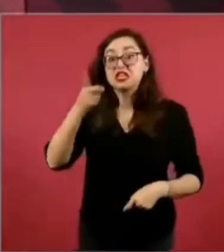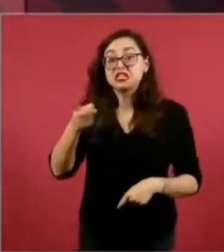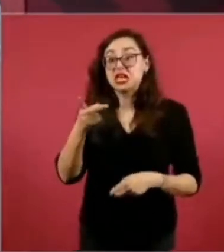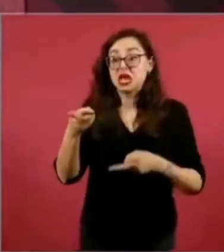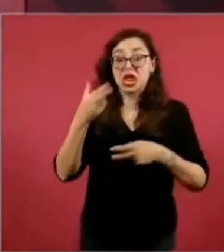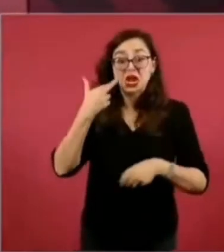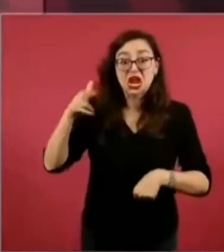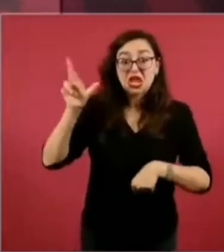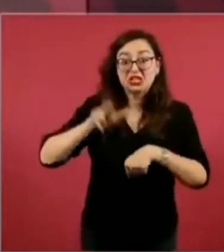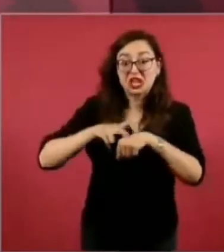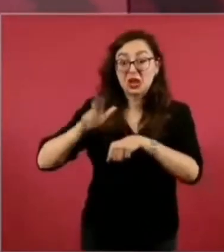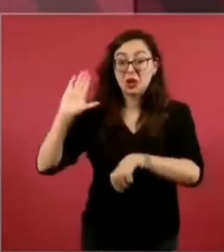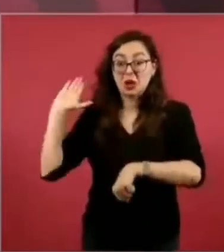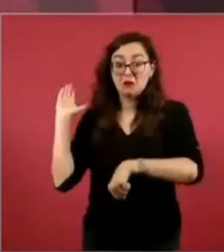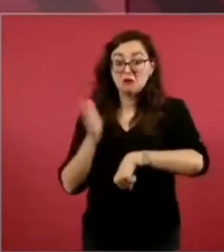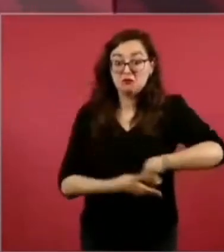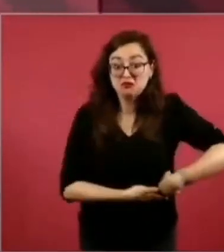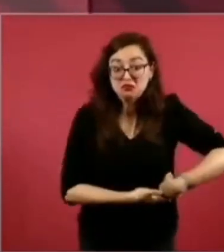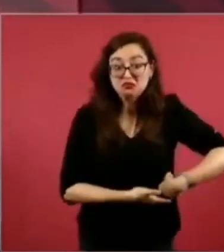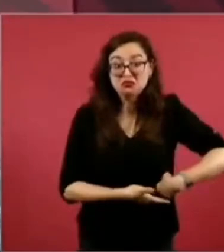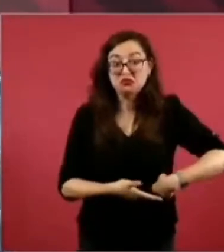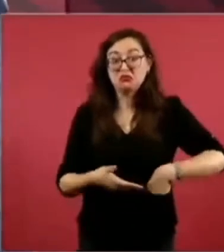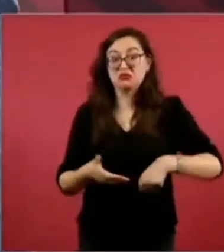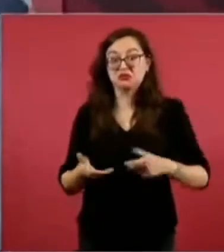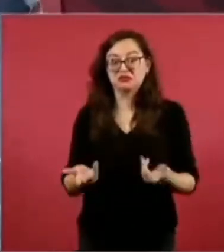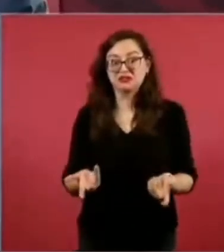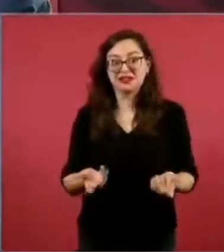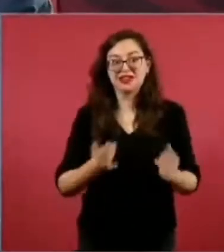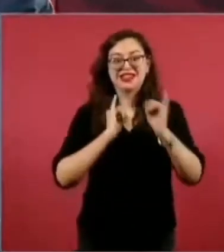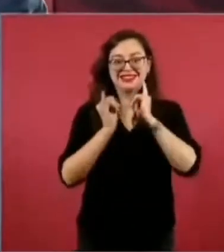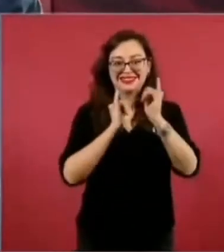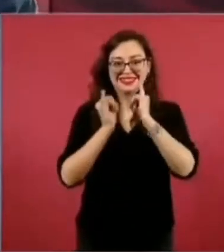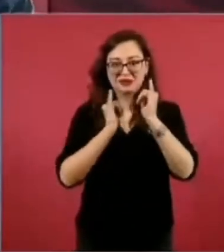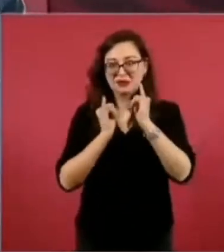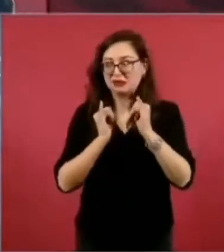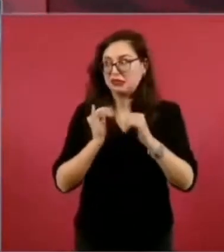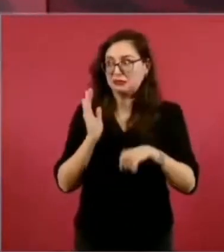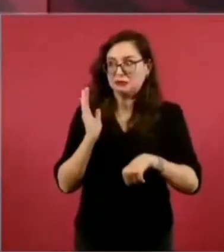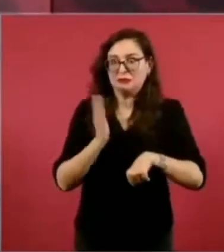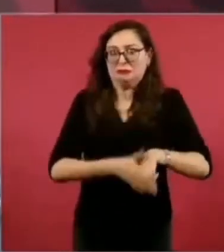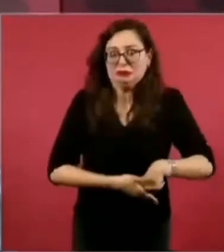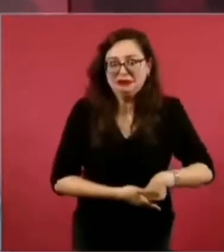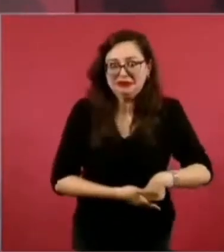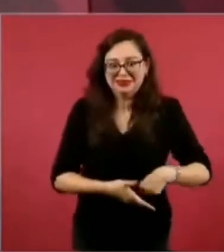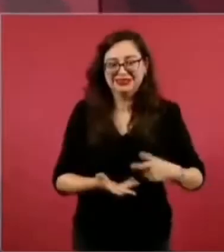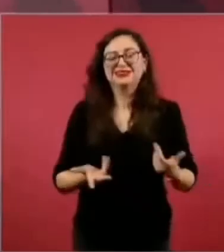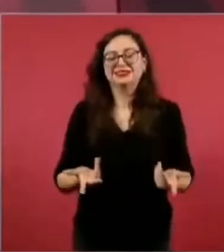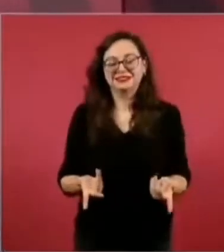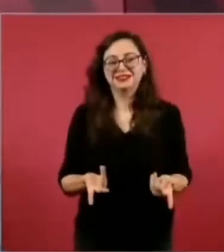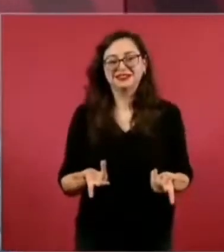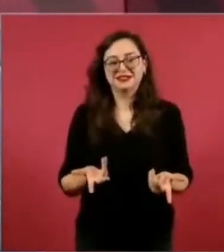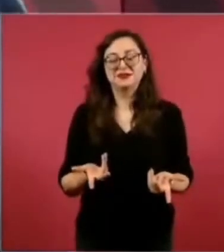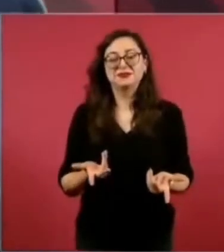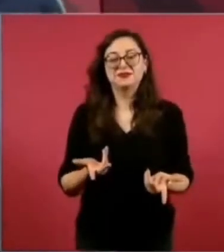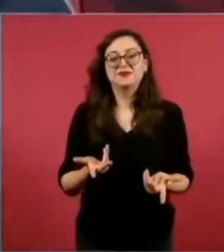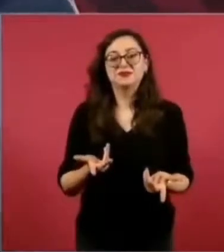intérprete se quedó así y todavía le pregunta a